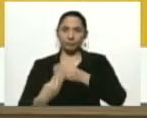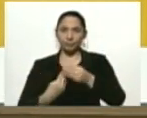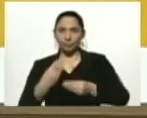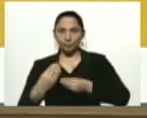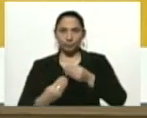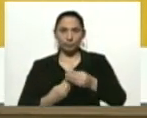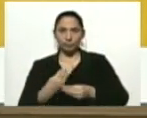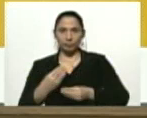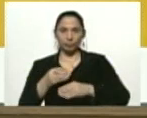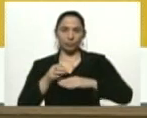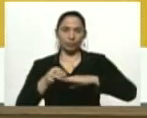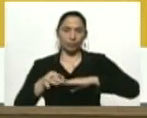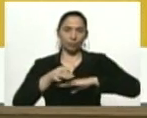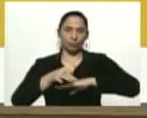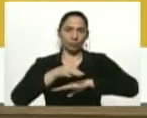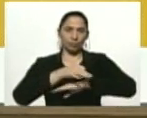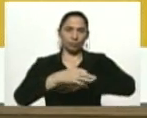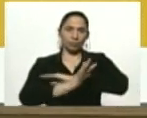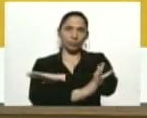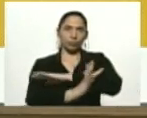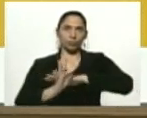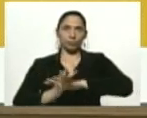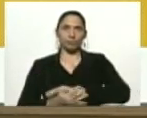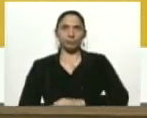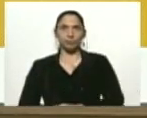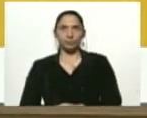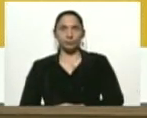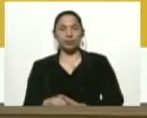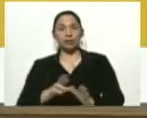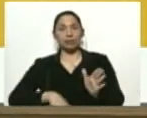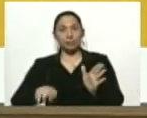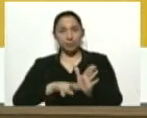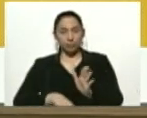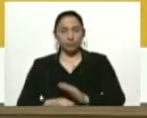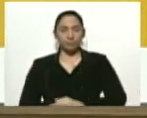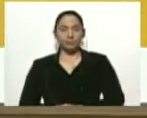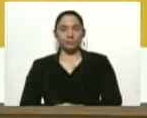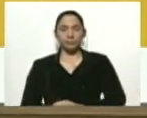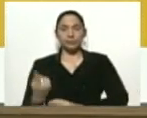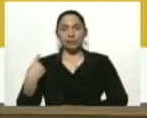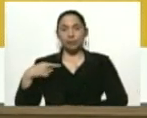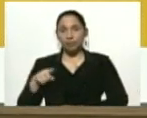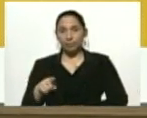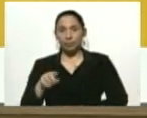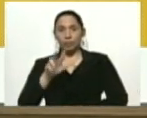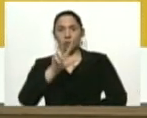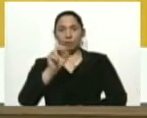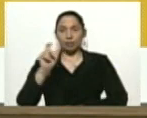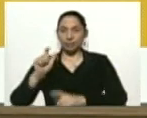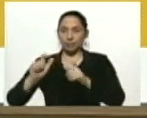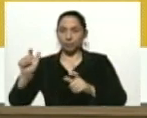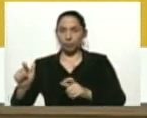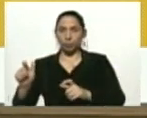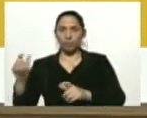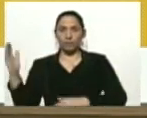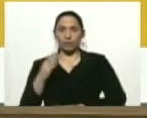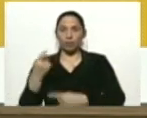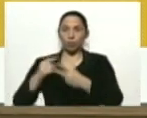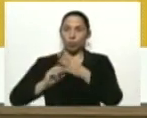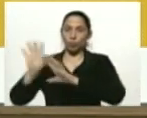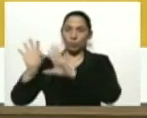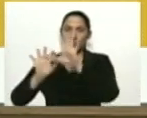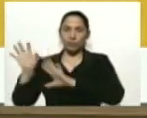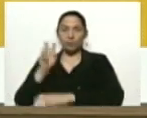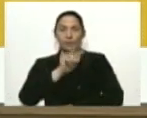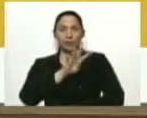en los municipios fronterizos. Repito entonces, tenemos 30 casos importados, de ellos 24,